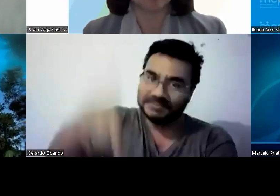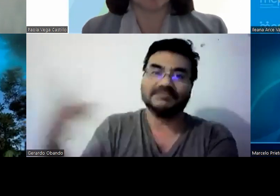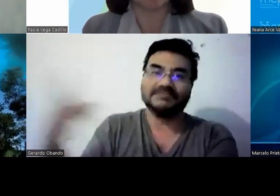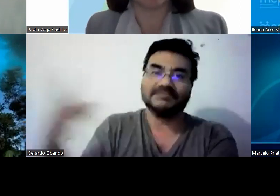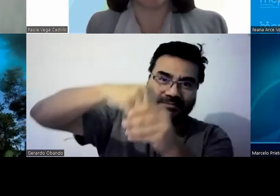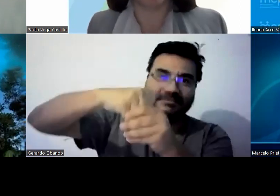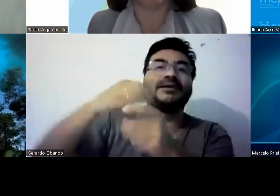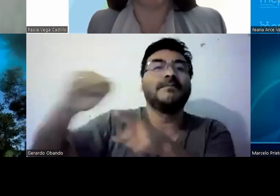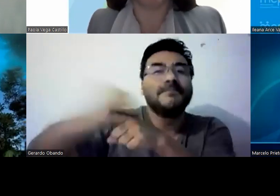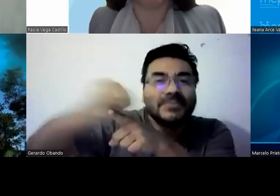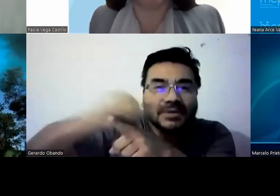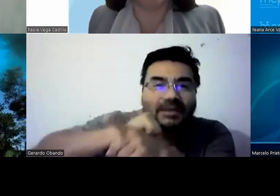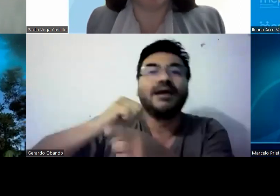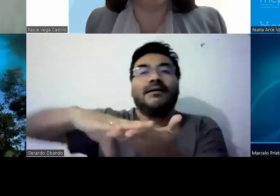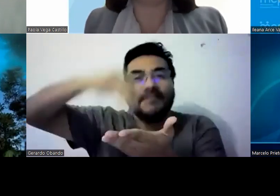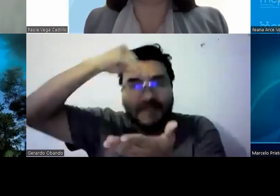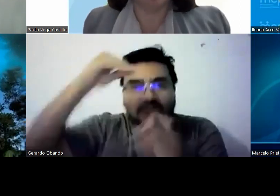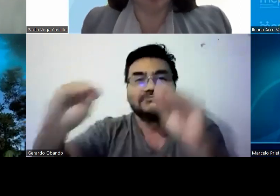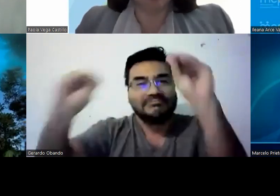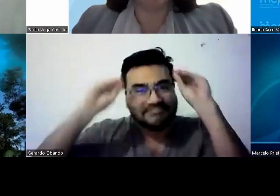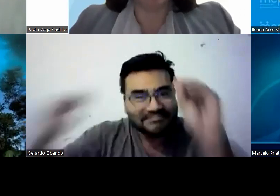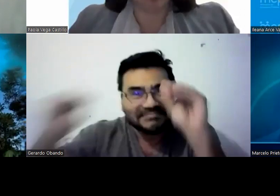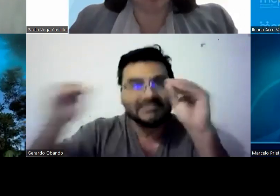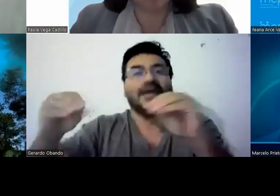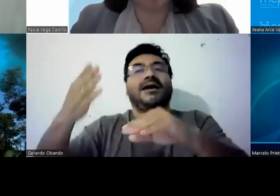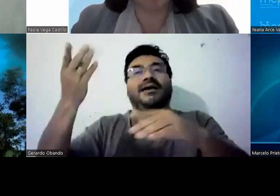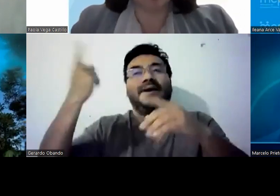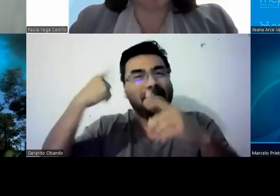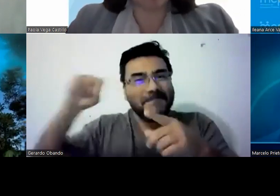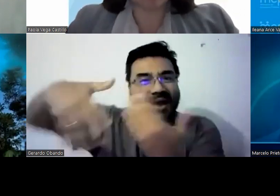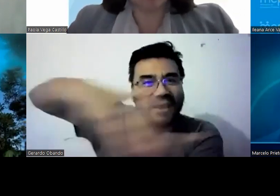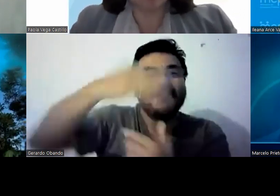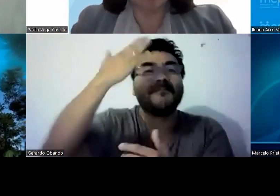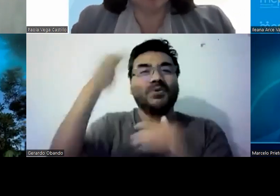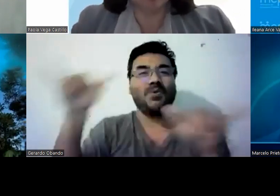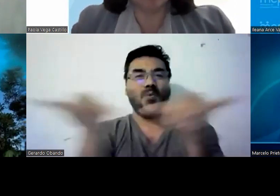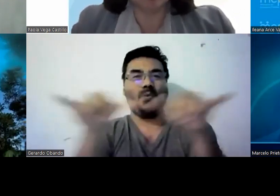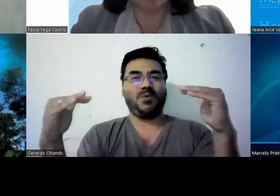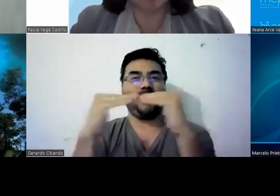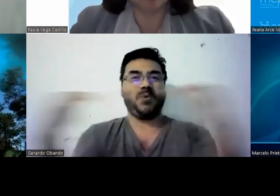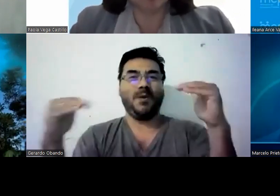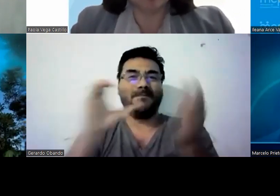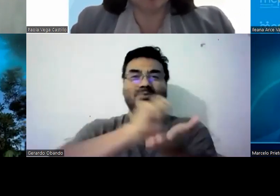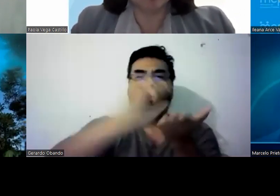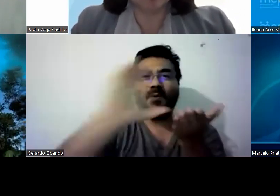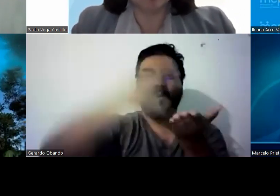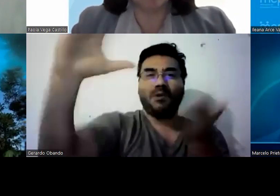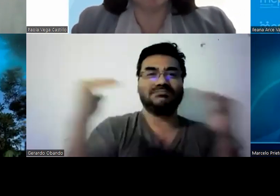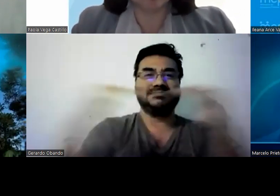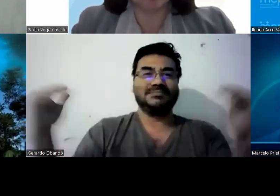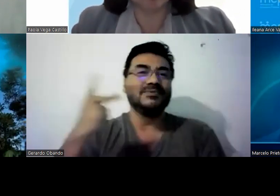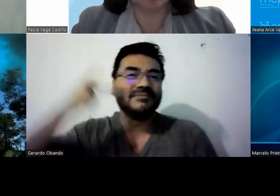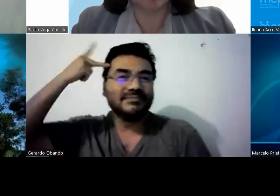nosotros como profesores conversemos con los padres y sean los padres que ellos mediante la práctica enseñen respeten y